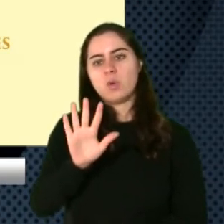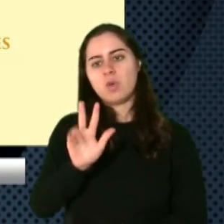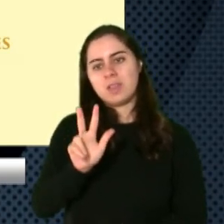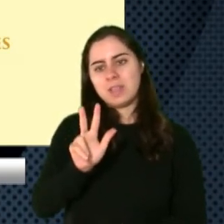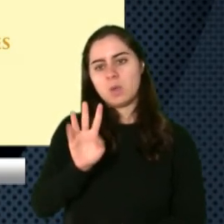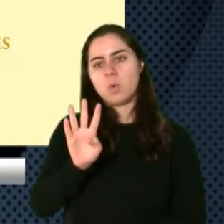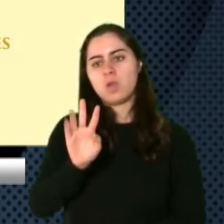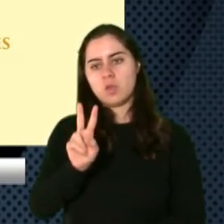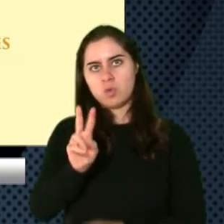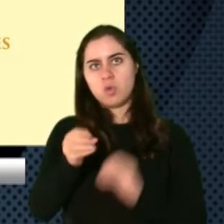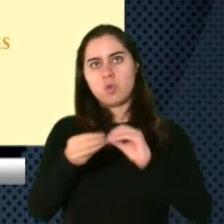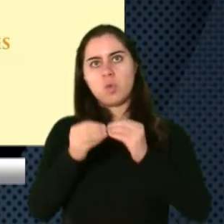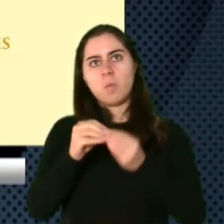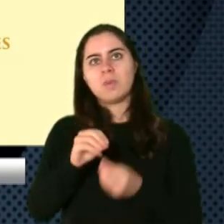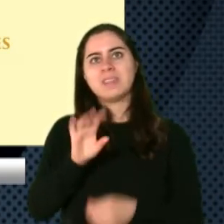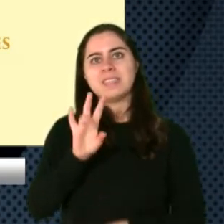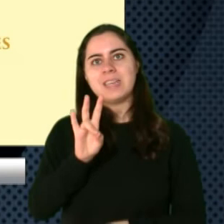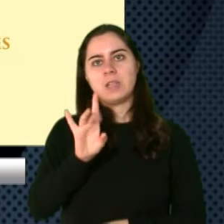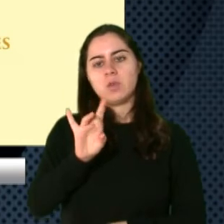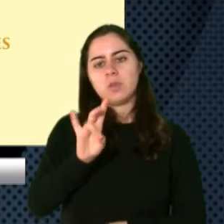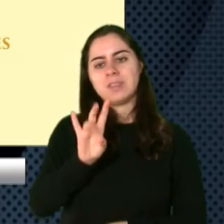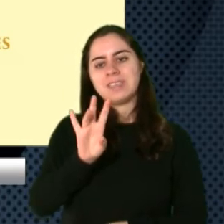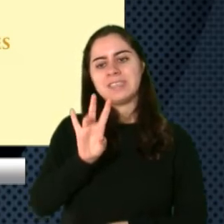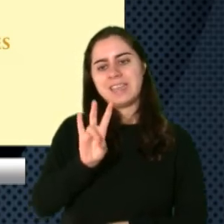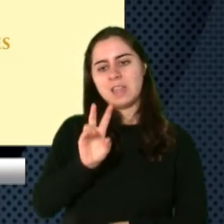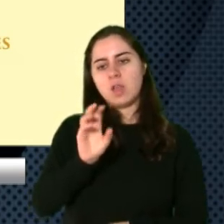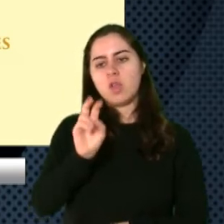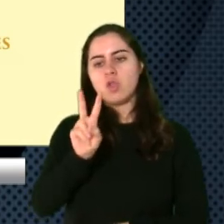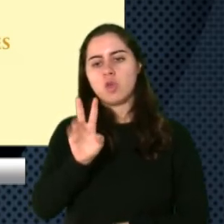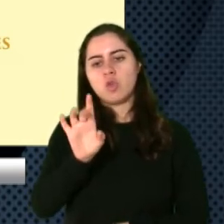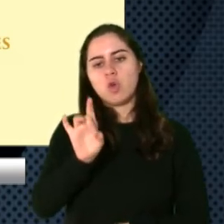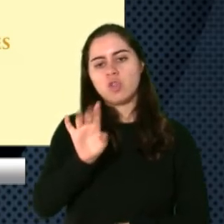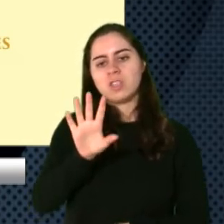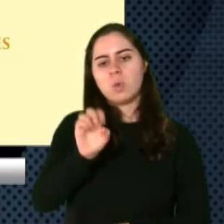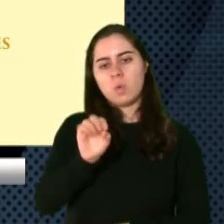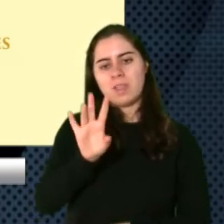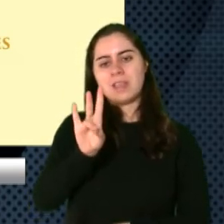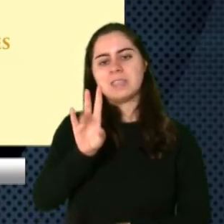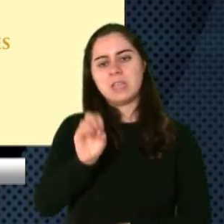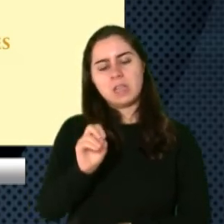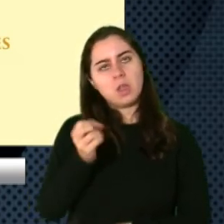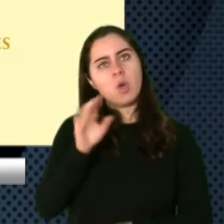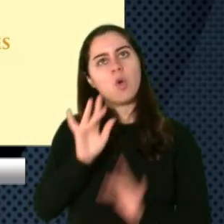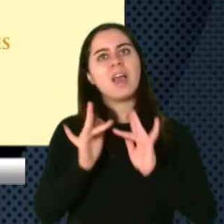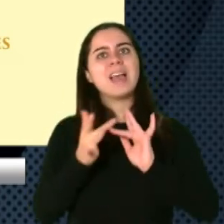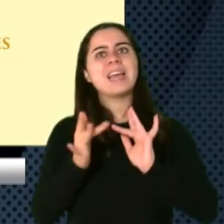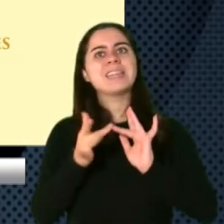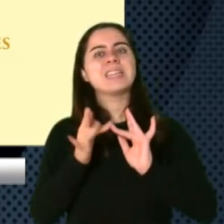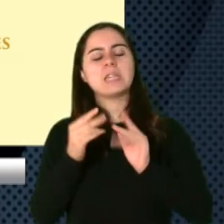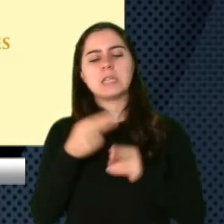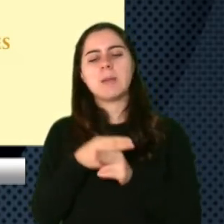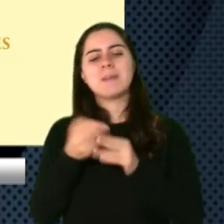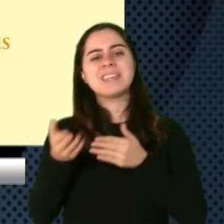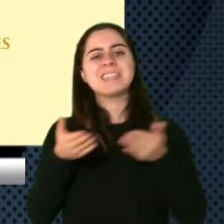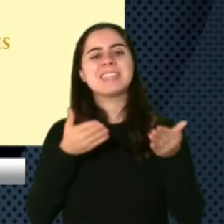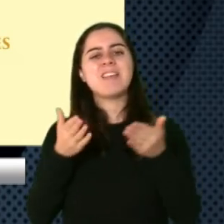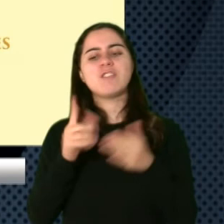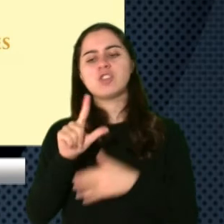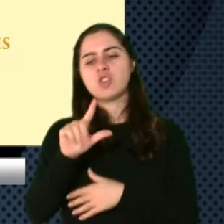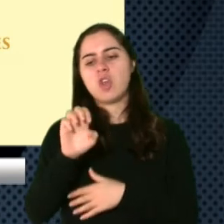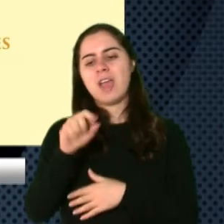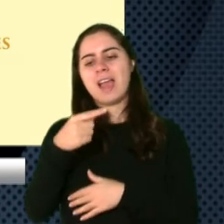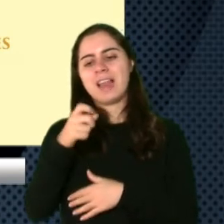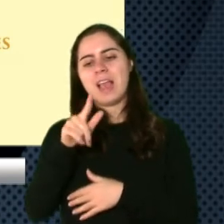787-728-5070, también a través de internet, servicioslegales.org,